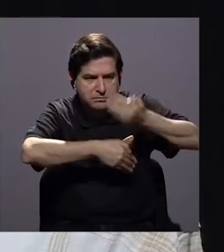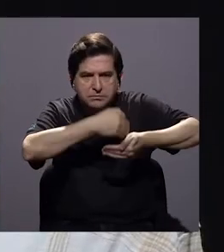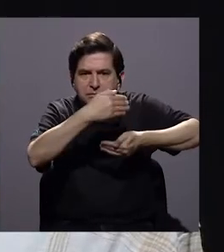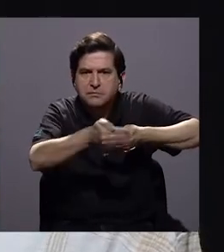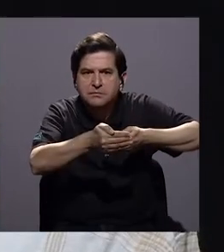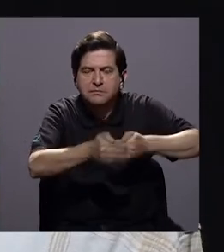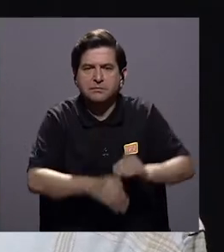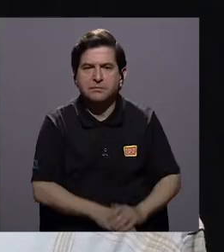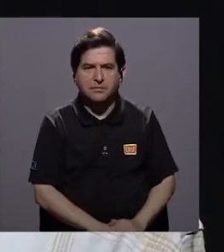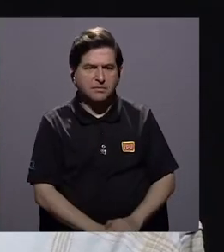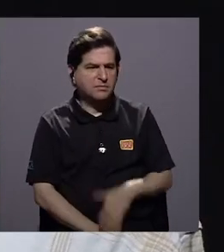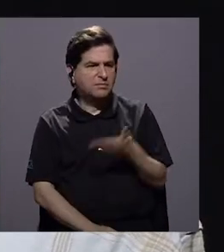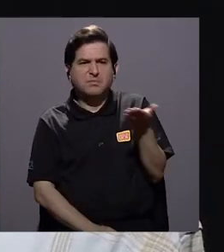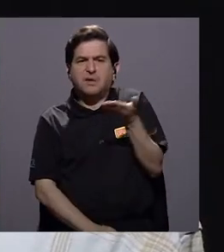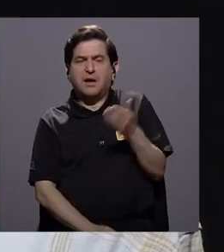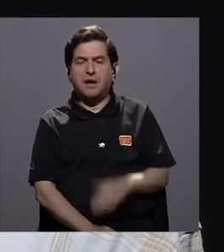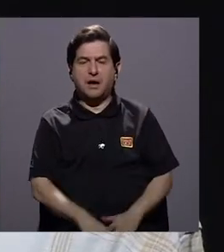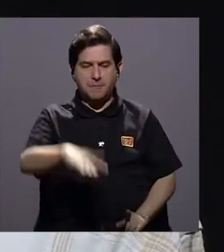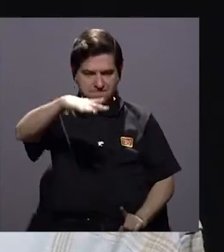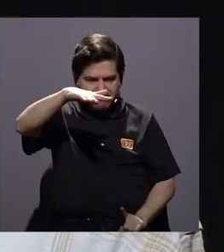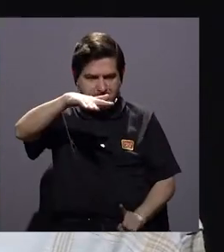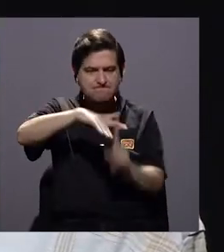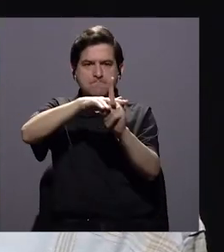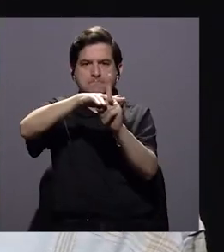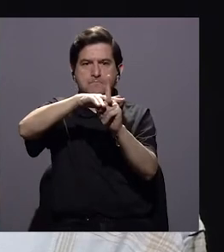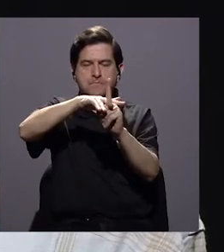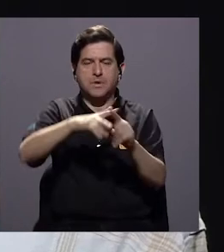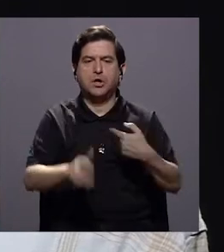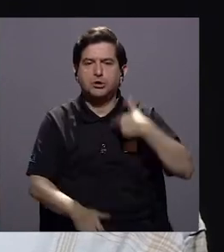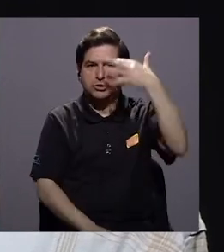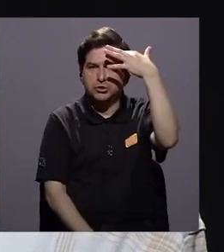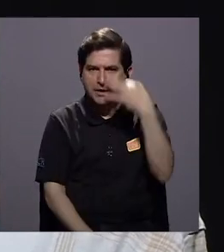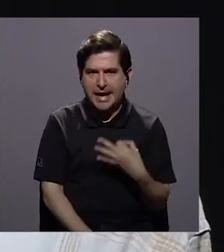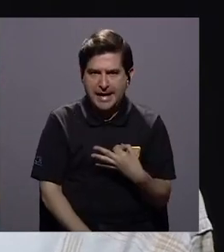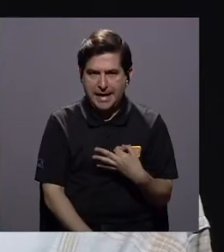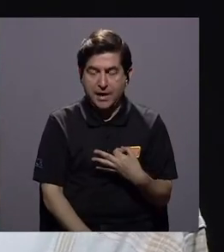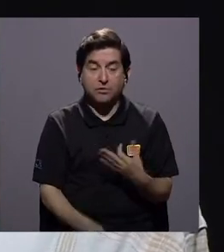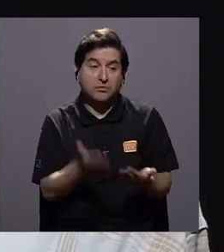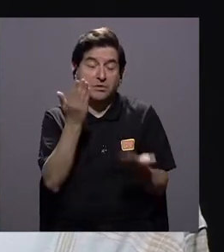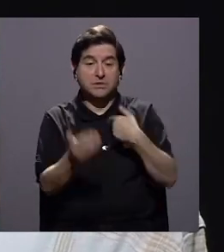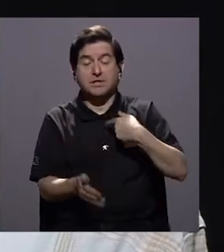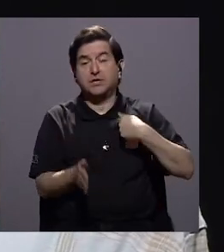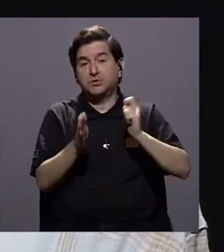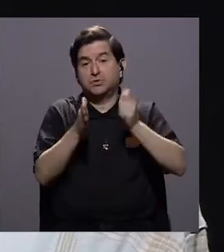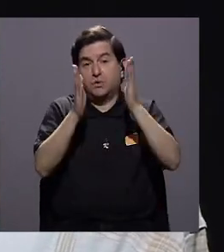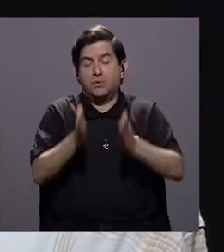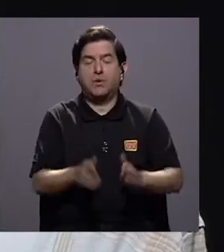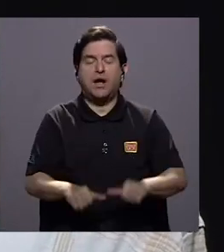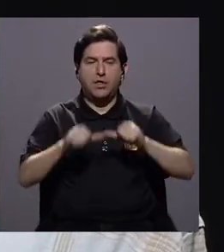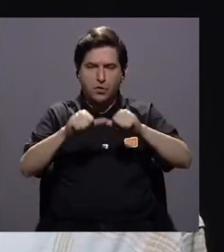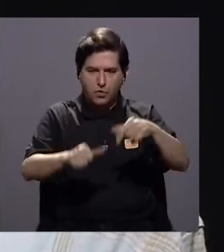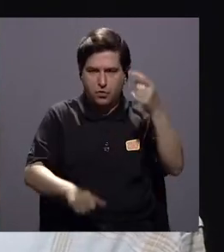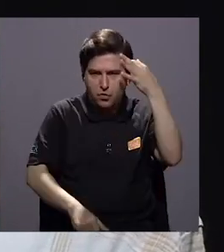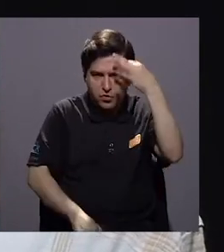de visibilización. Yo creo, será porque soy abogado, pero sigo creyendo que la